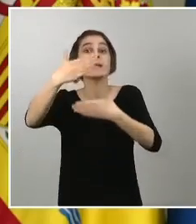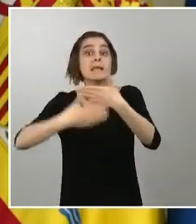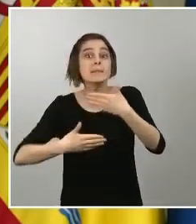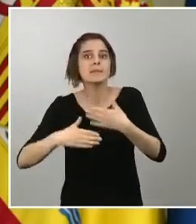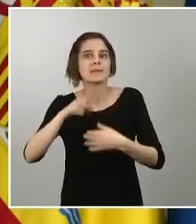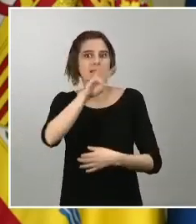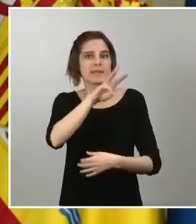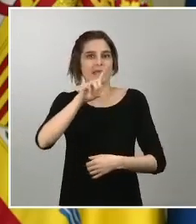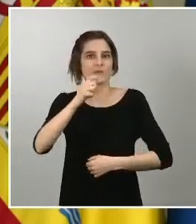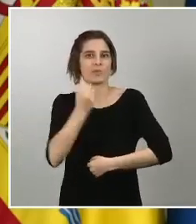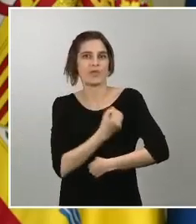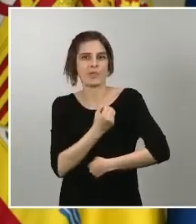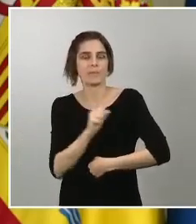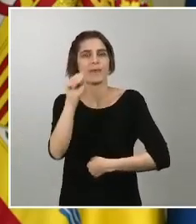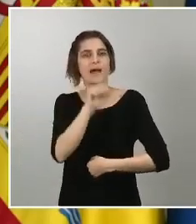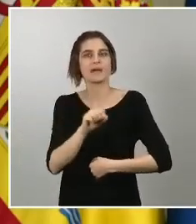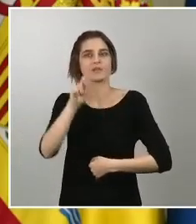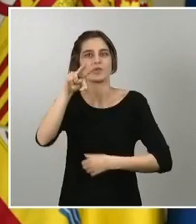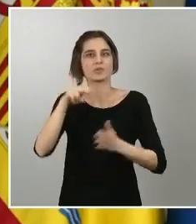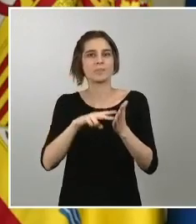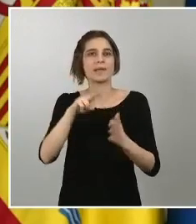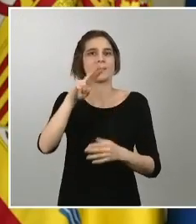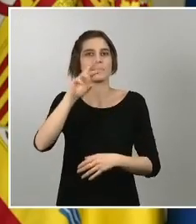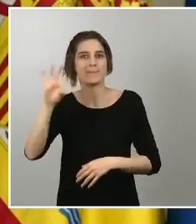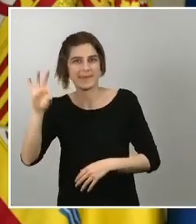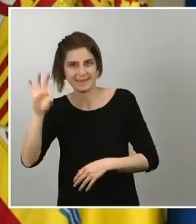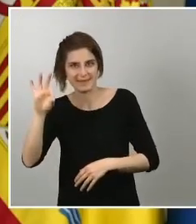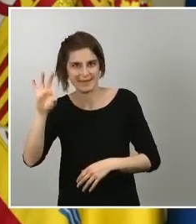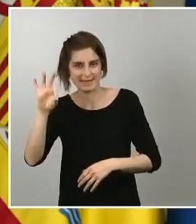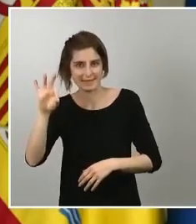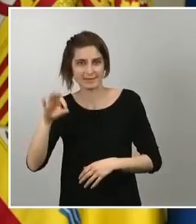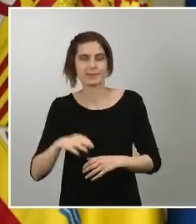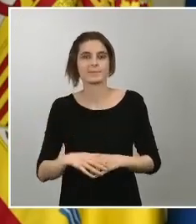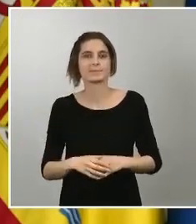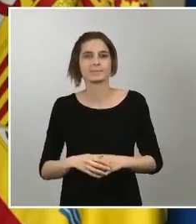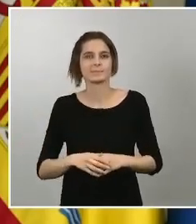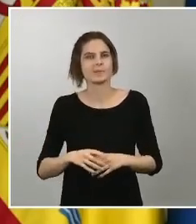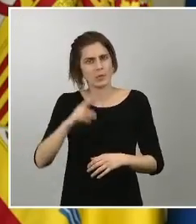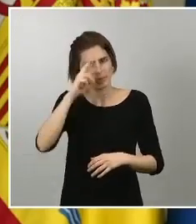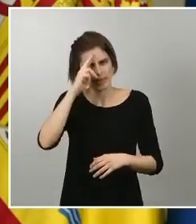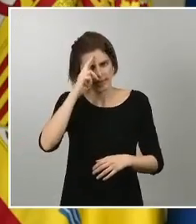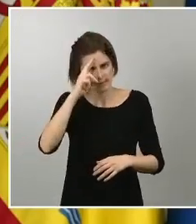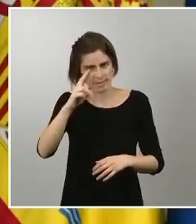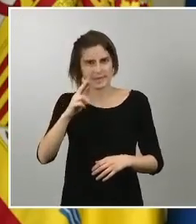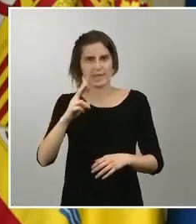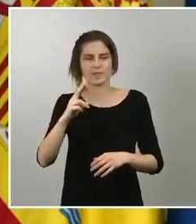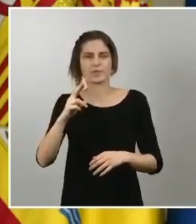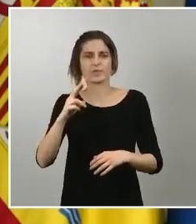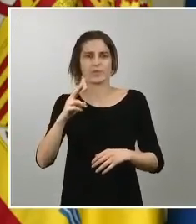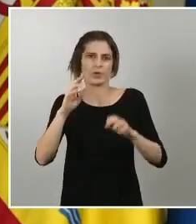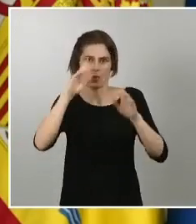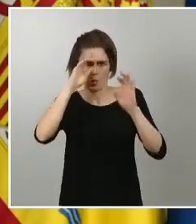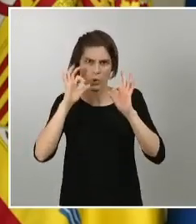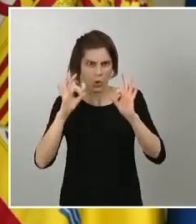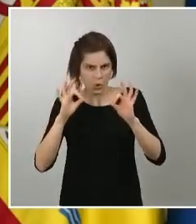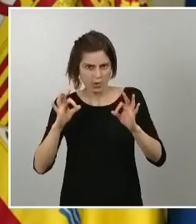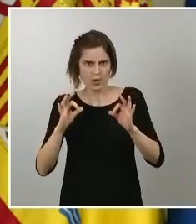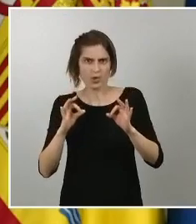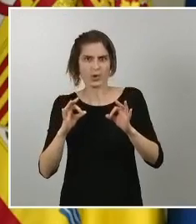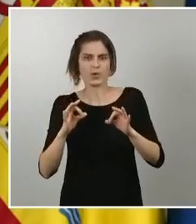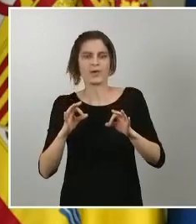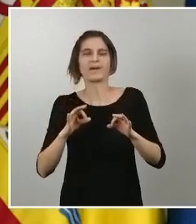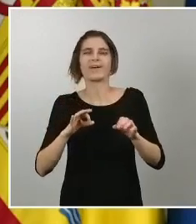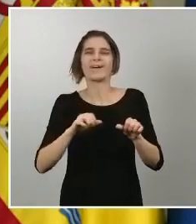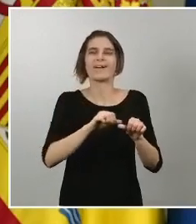y por supuesto respetando insisto los límites de descanso diario de descanso semanal y por supuesto la